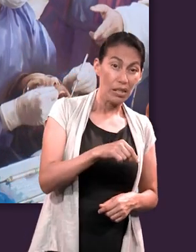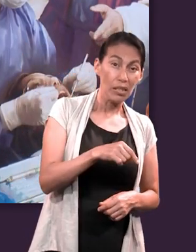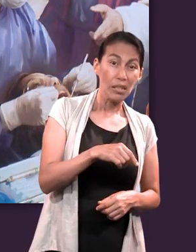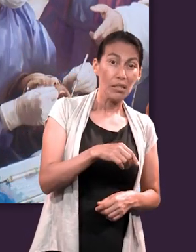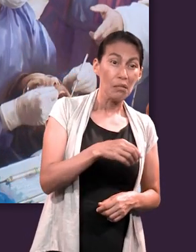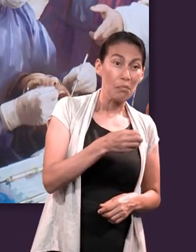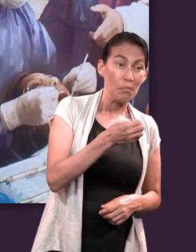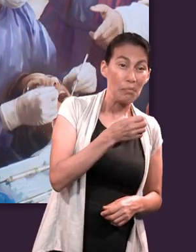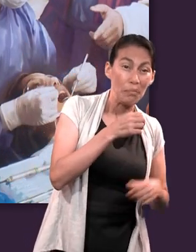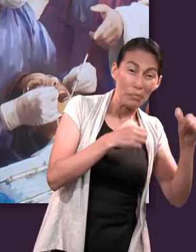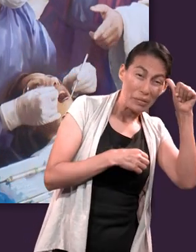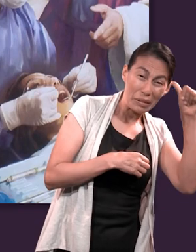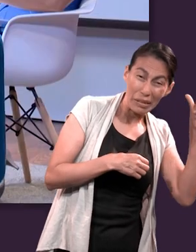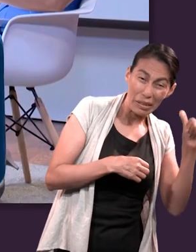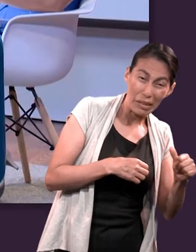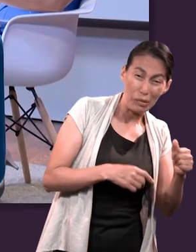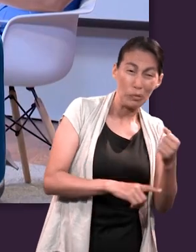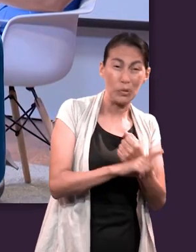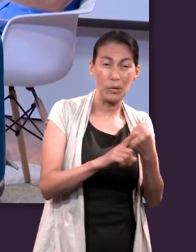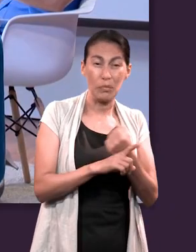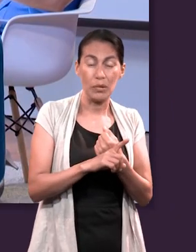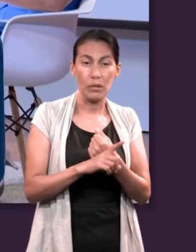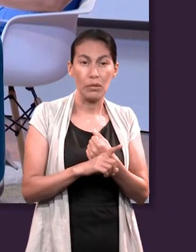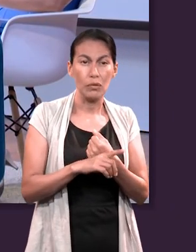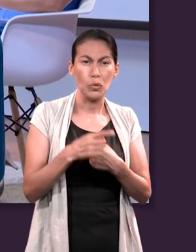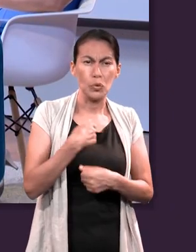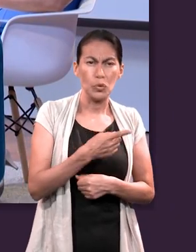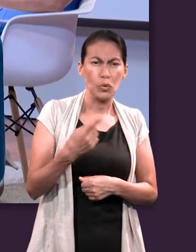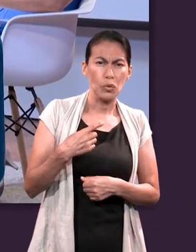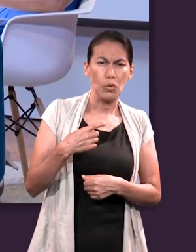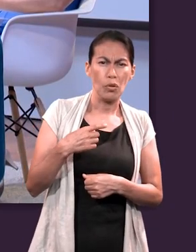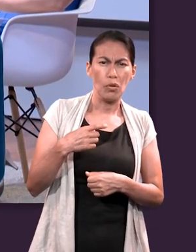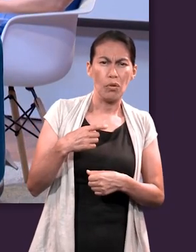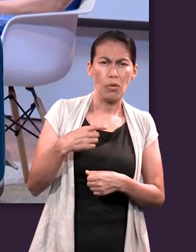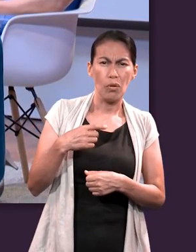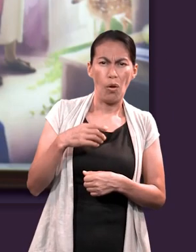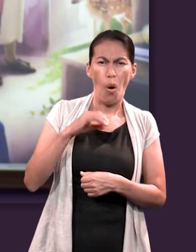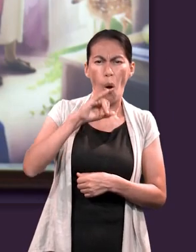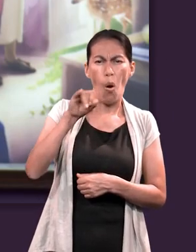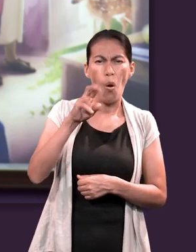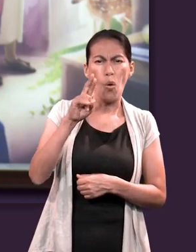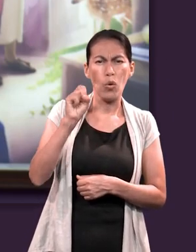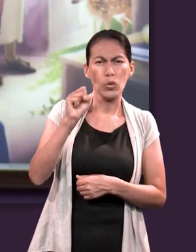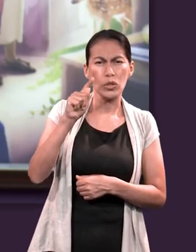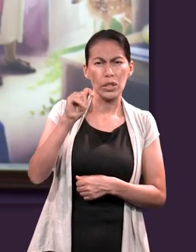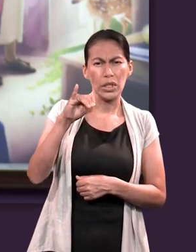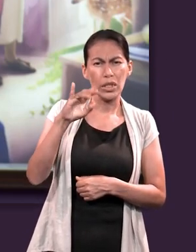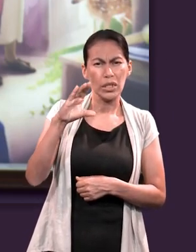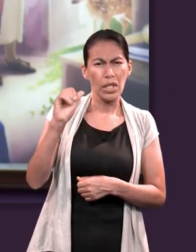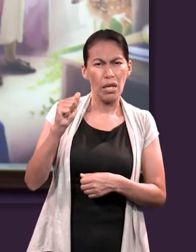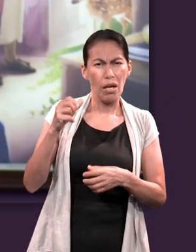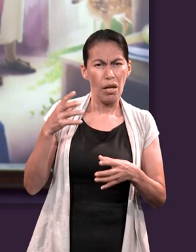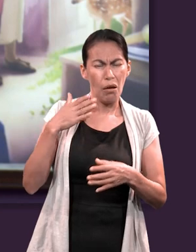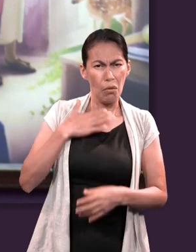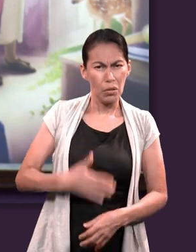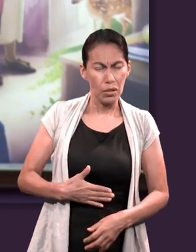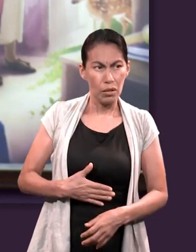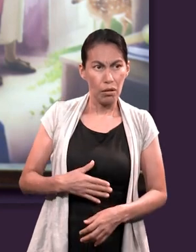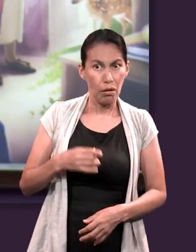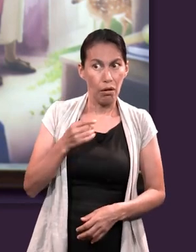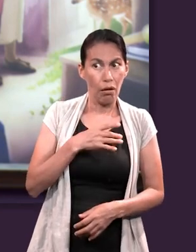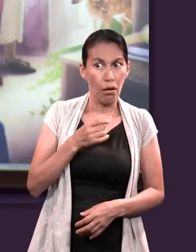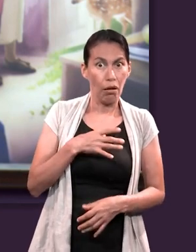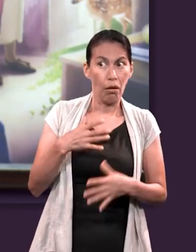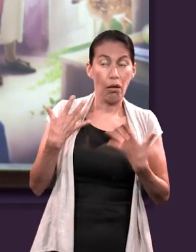del pecado y las consecuencias cuando escuchamos la palabra justicia pensamos en castigo y de alguna forma lo asociamos con